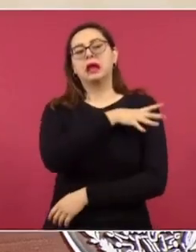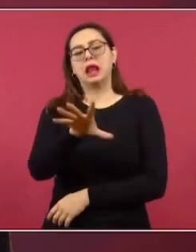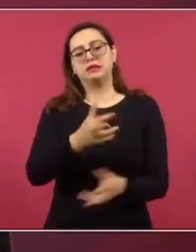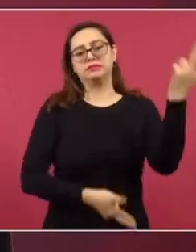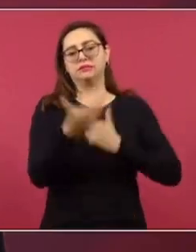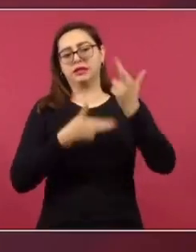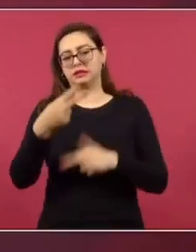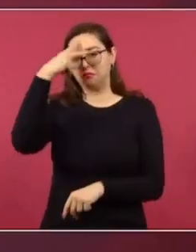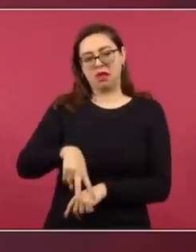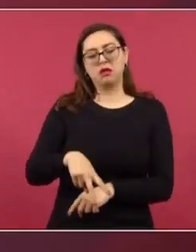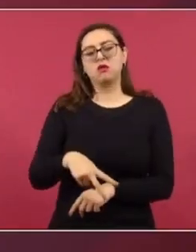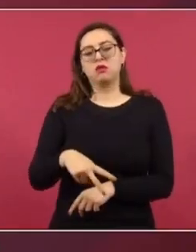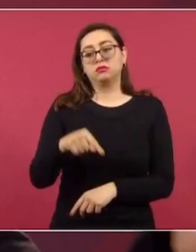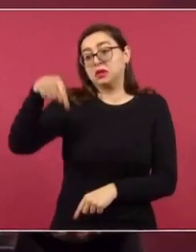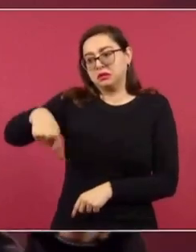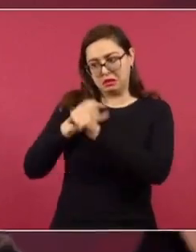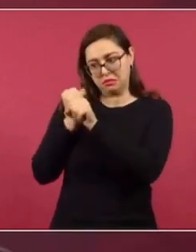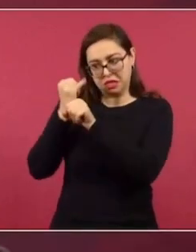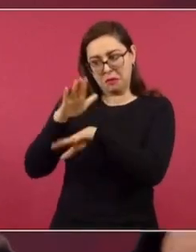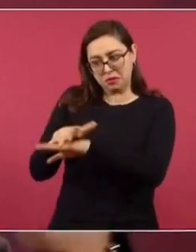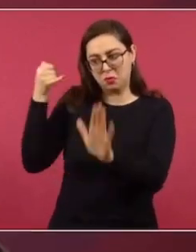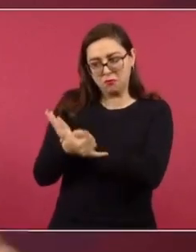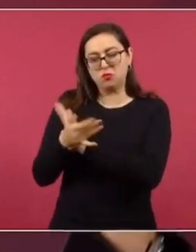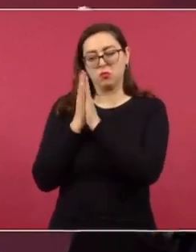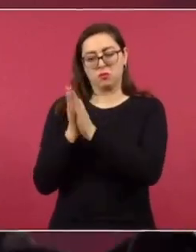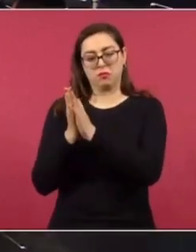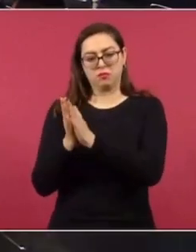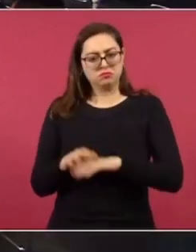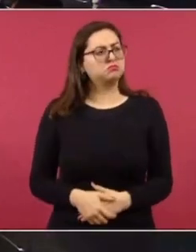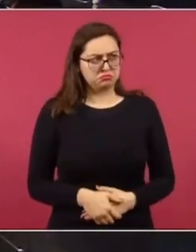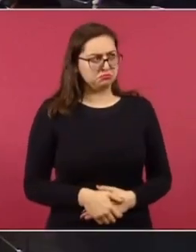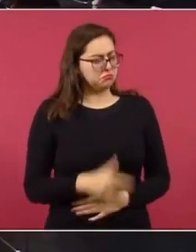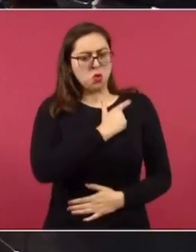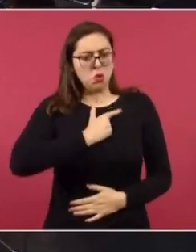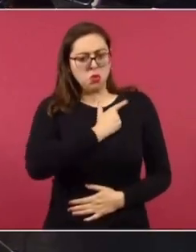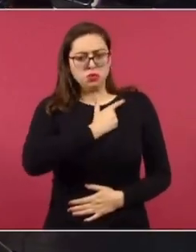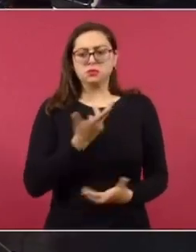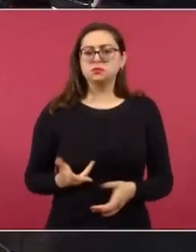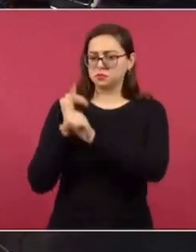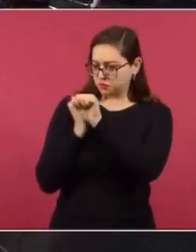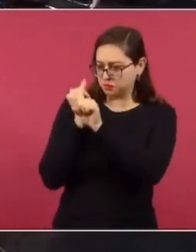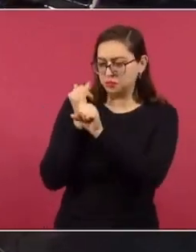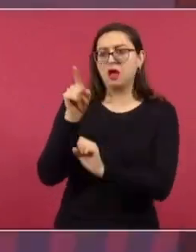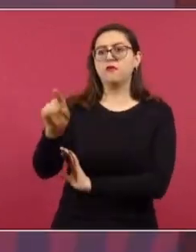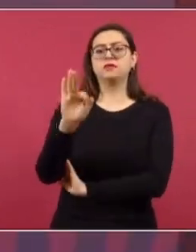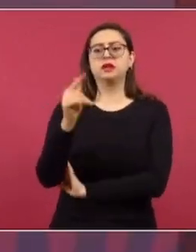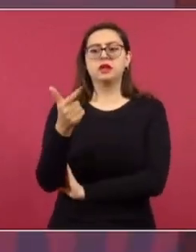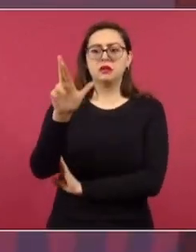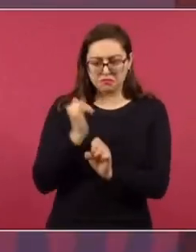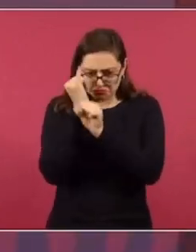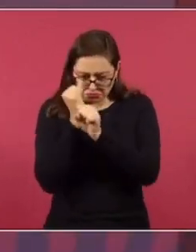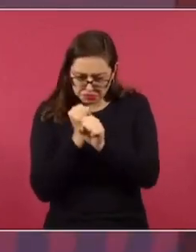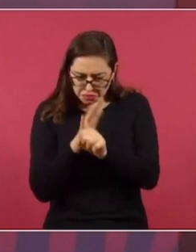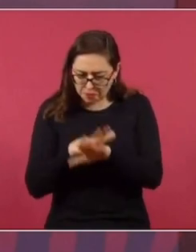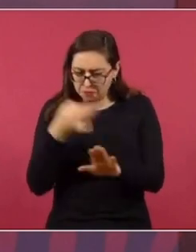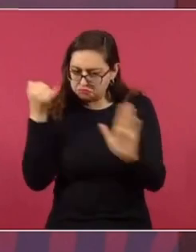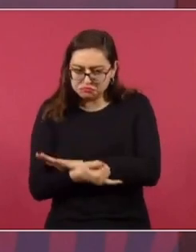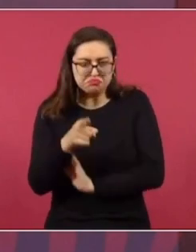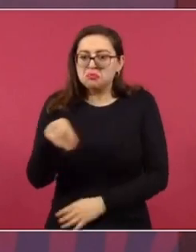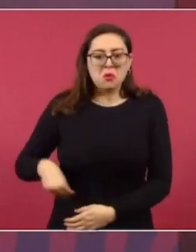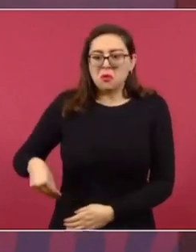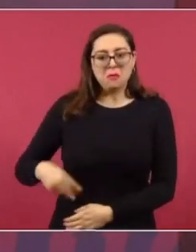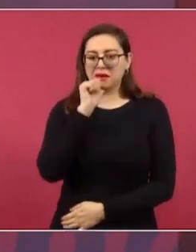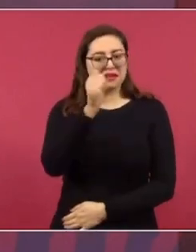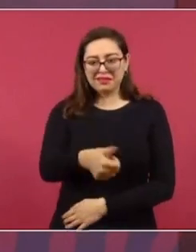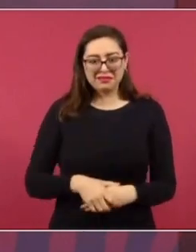al general a México y que aquí se hiciera una revisión. Esa revisión, ese proceso, lo hizo la fiscalía y se encontró de que no